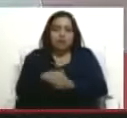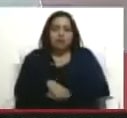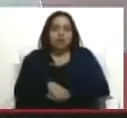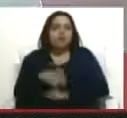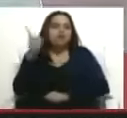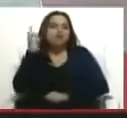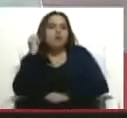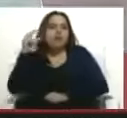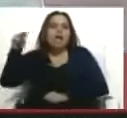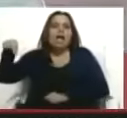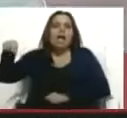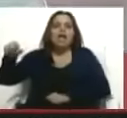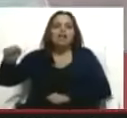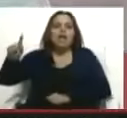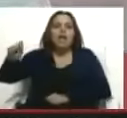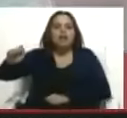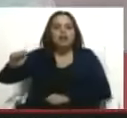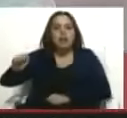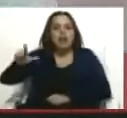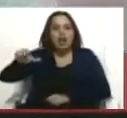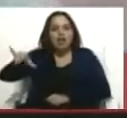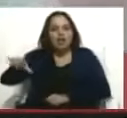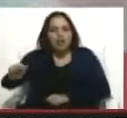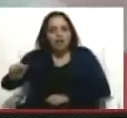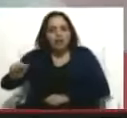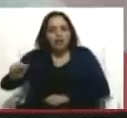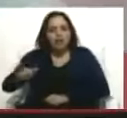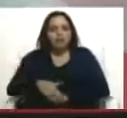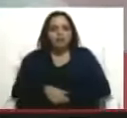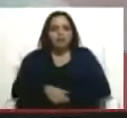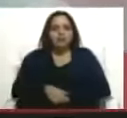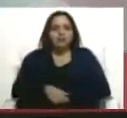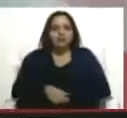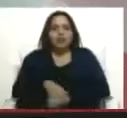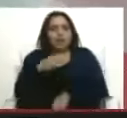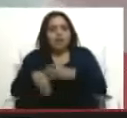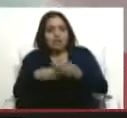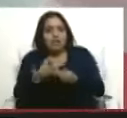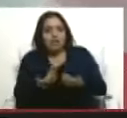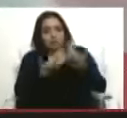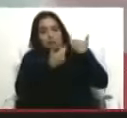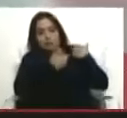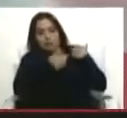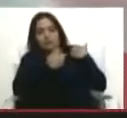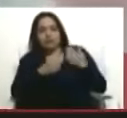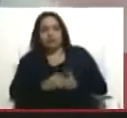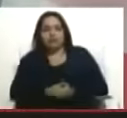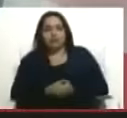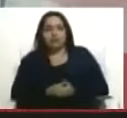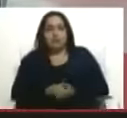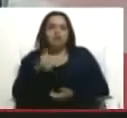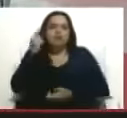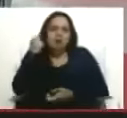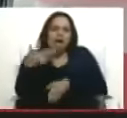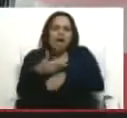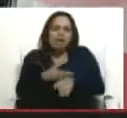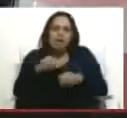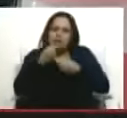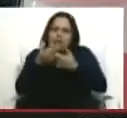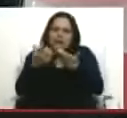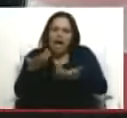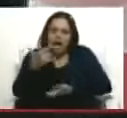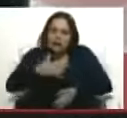señora Améstica, Natalia Améstica, fuese su manager. Entonces, ella narra cómo esa